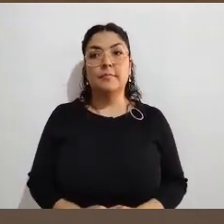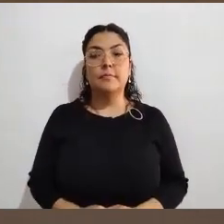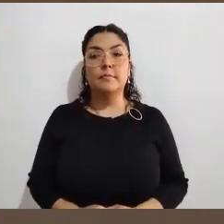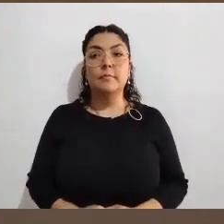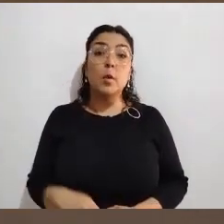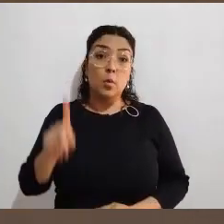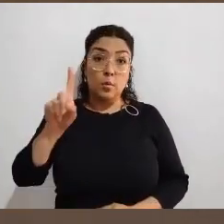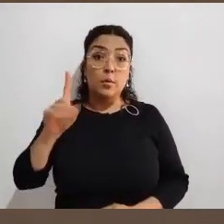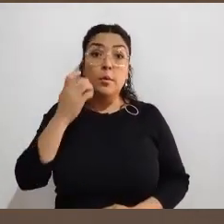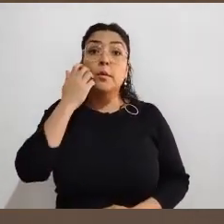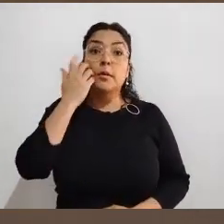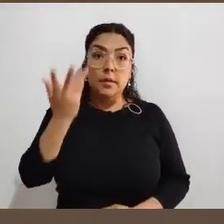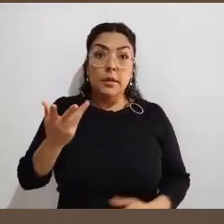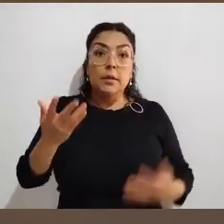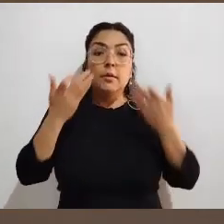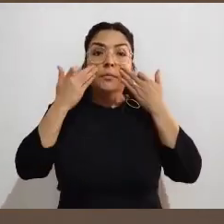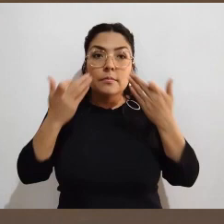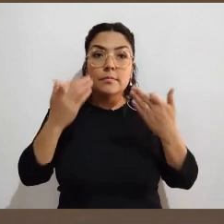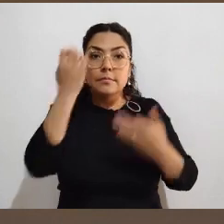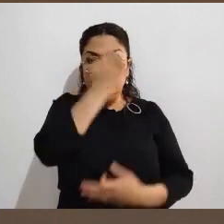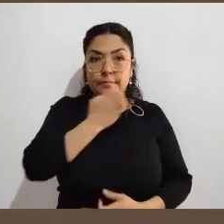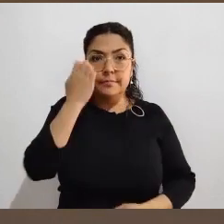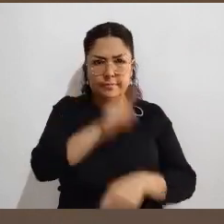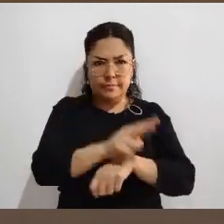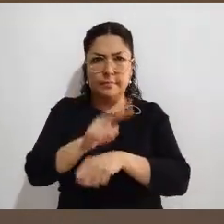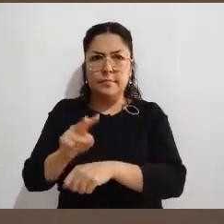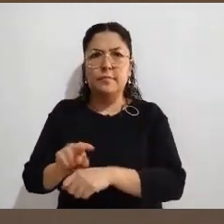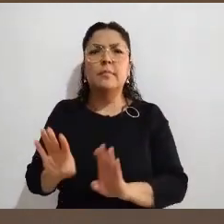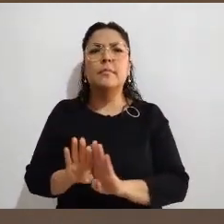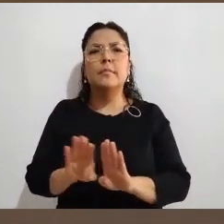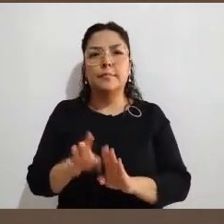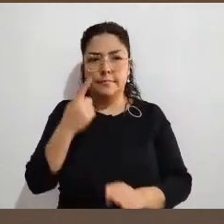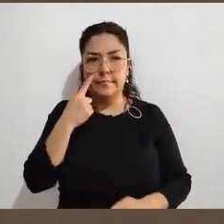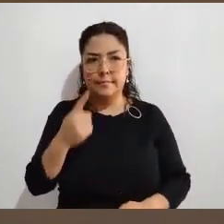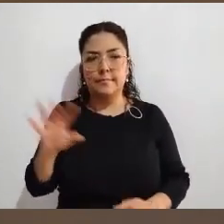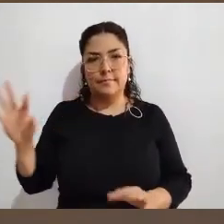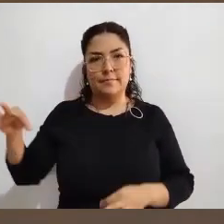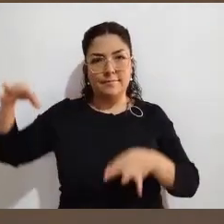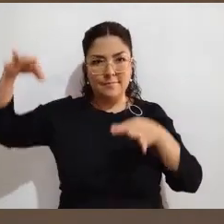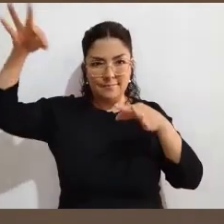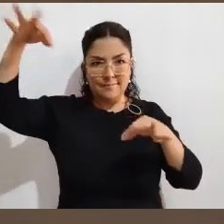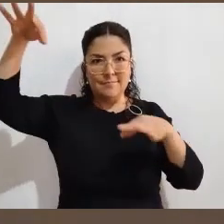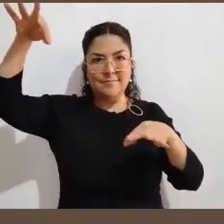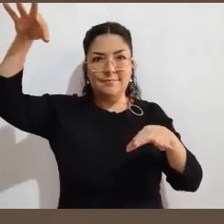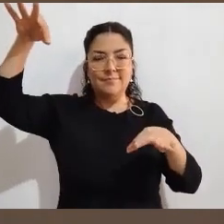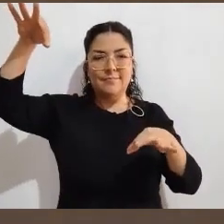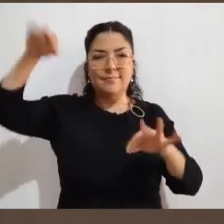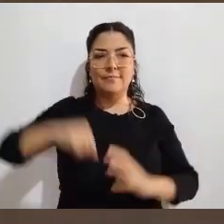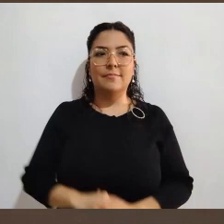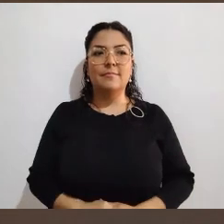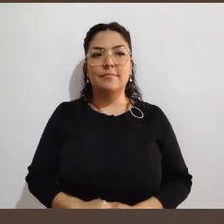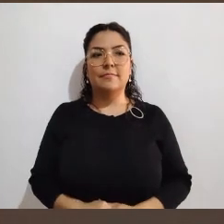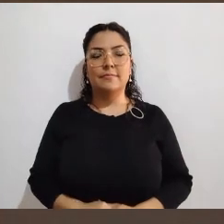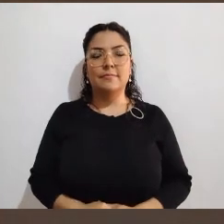inscribirse en el programa de observación electoral. Al respecto, déjenles presumo, tenemos por aquí estos